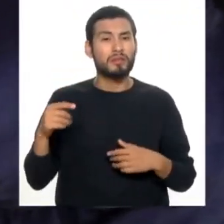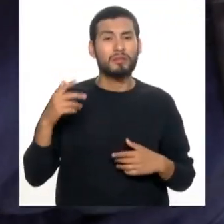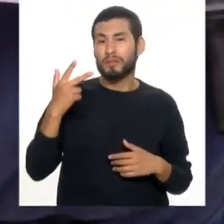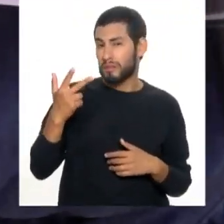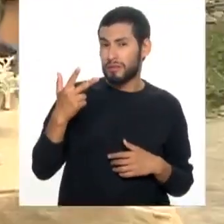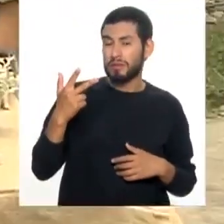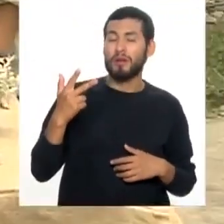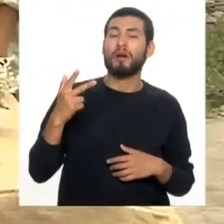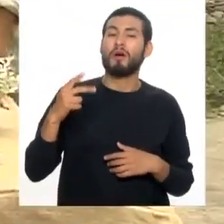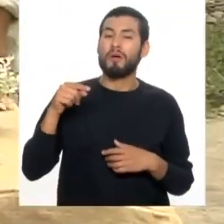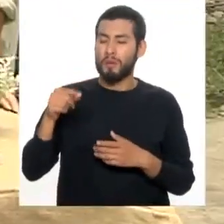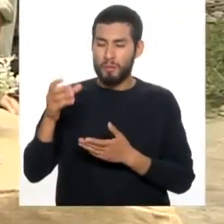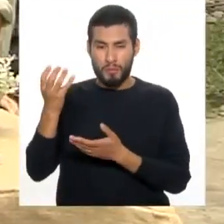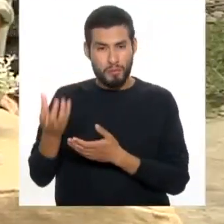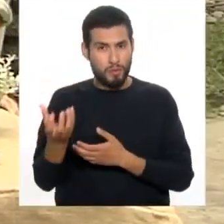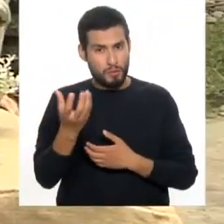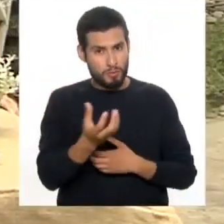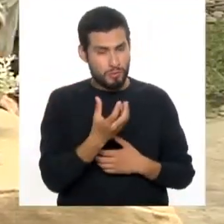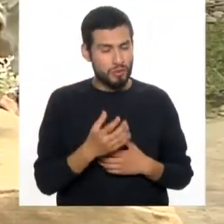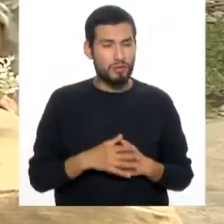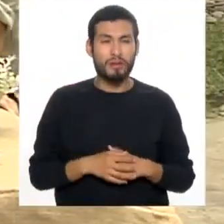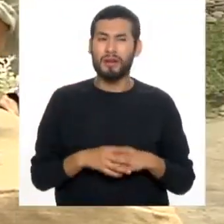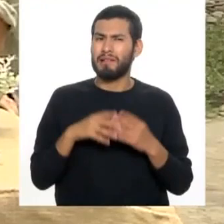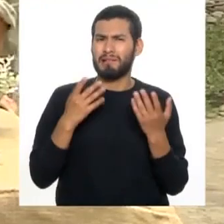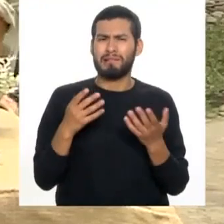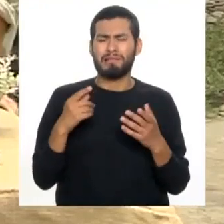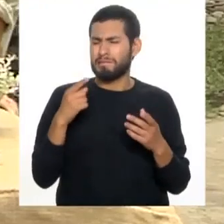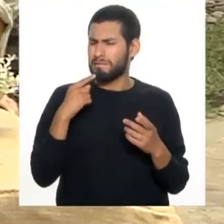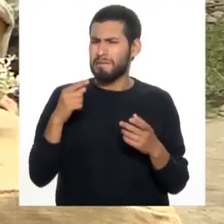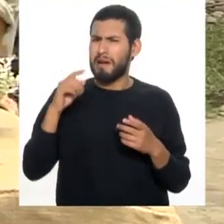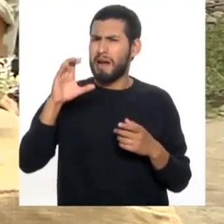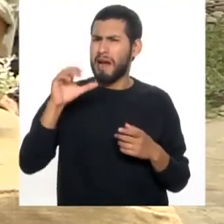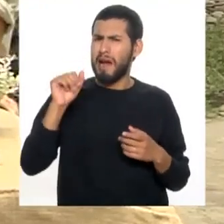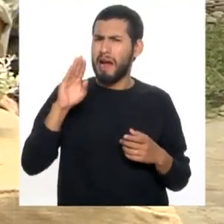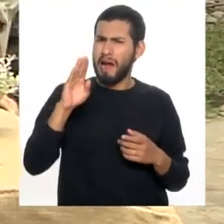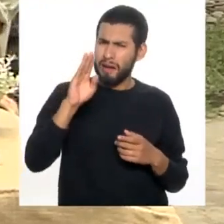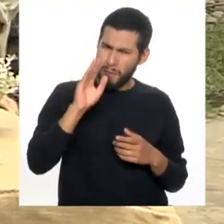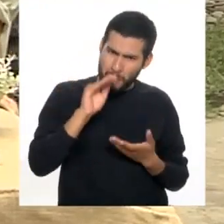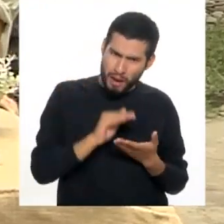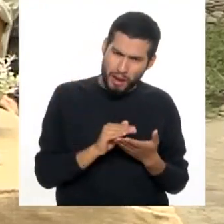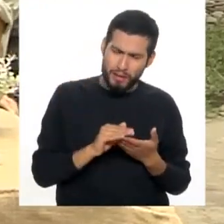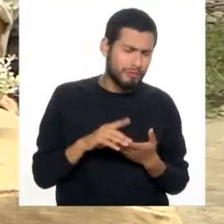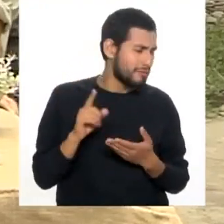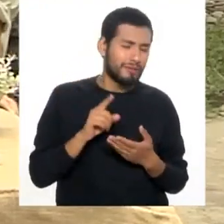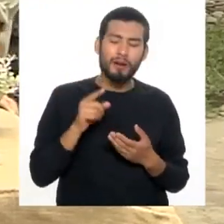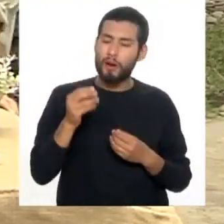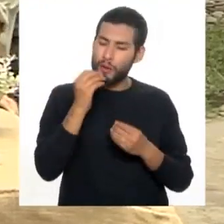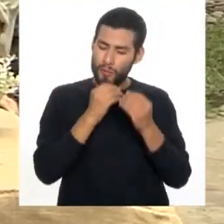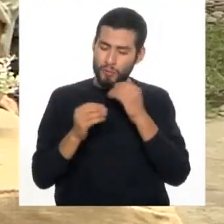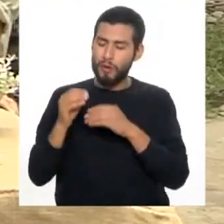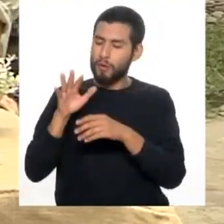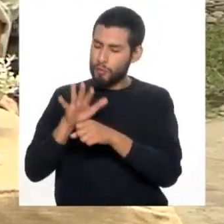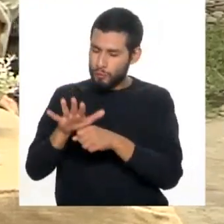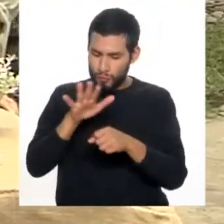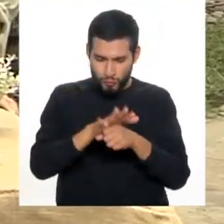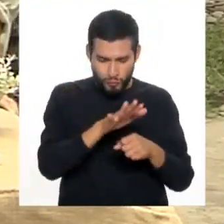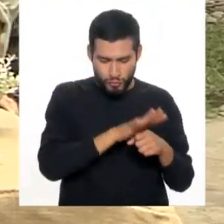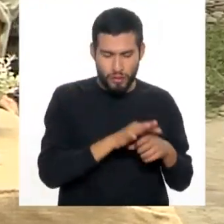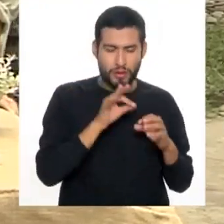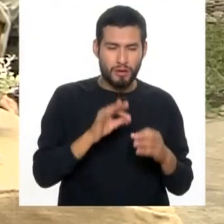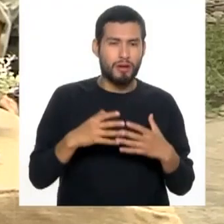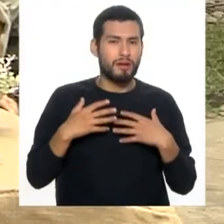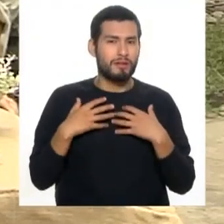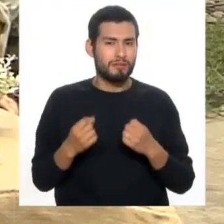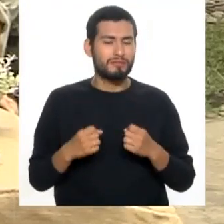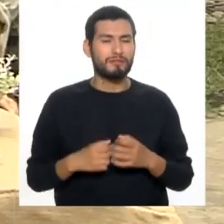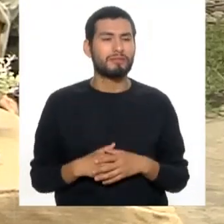porciones. Entonces, no es que tu dieta sea baja en carbohidratos. Estás comiendo lo que debes para estar saludable. Y